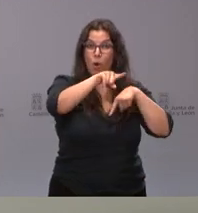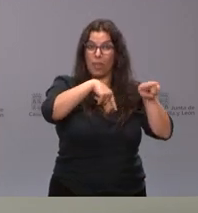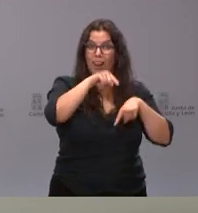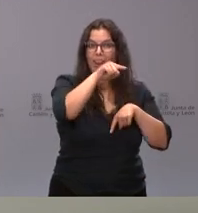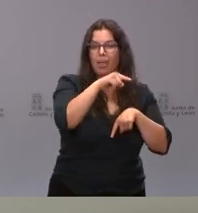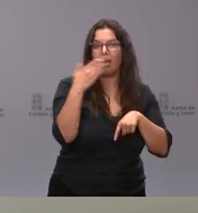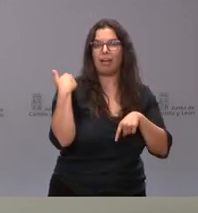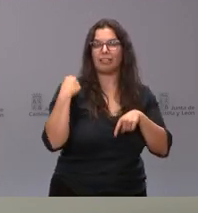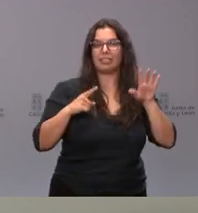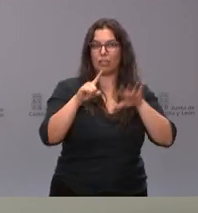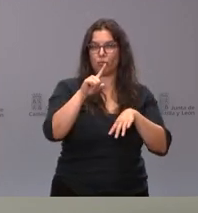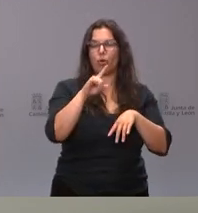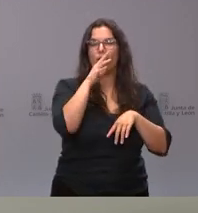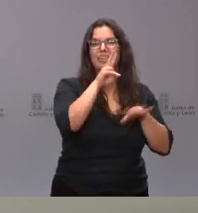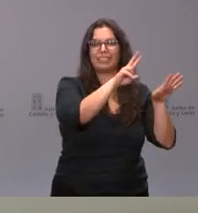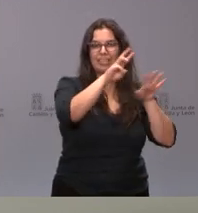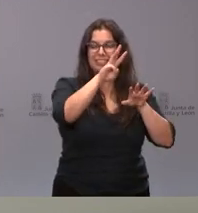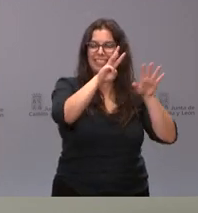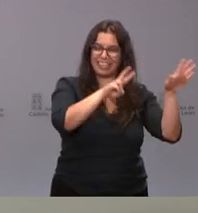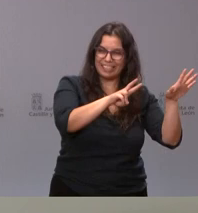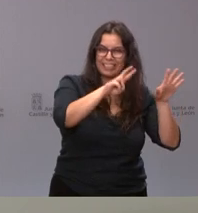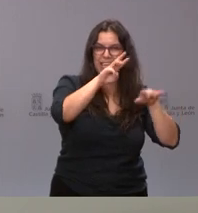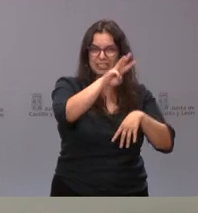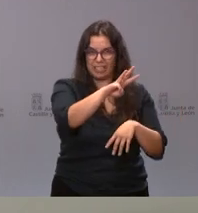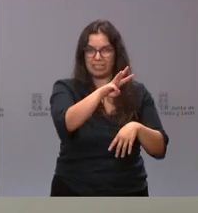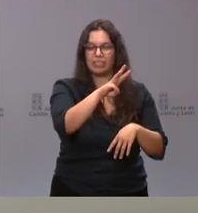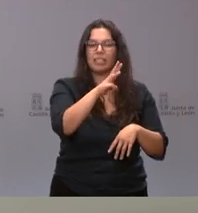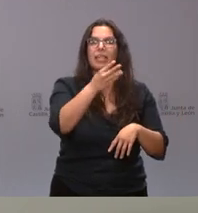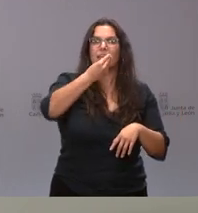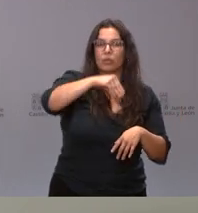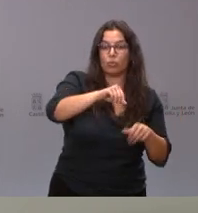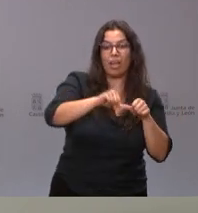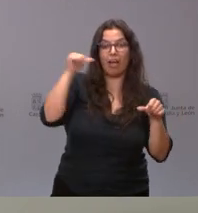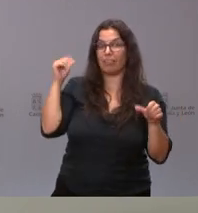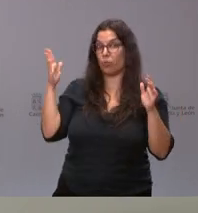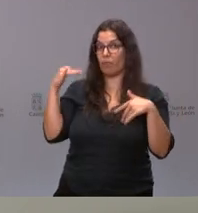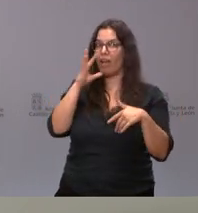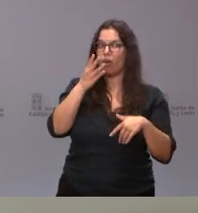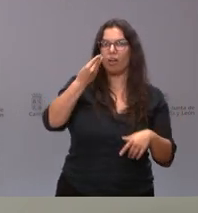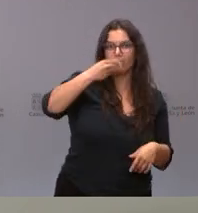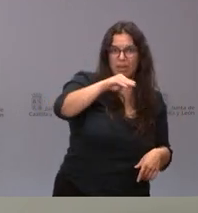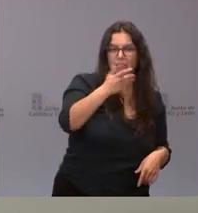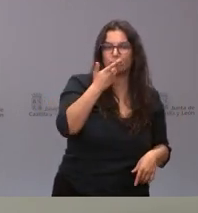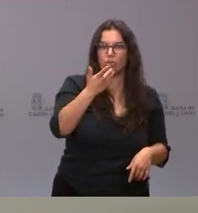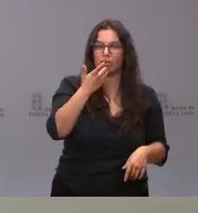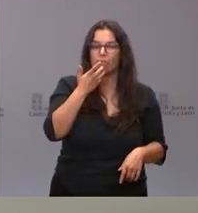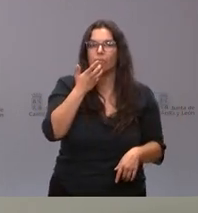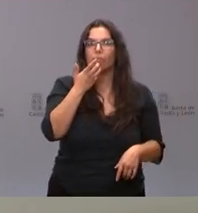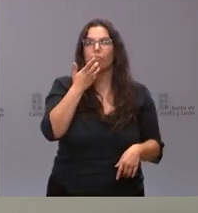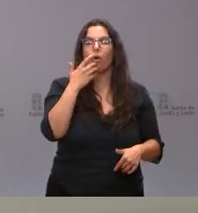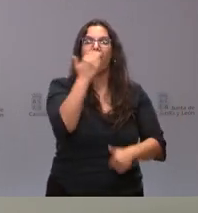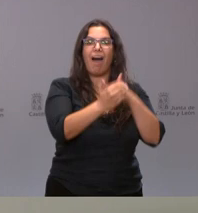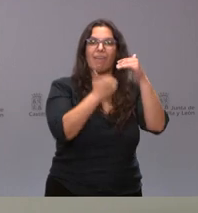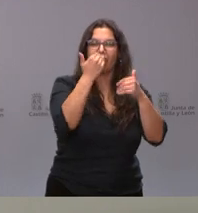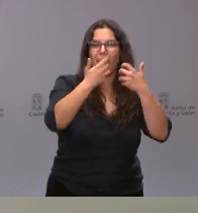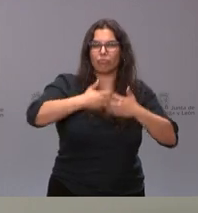73, entre las que se incluyen recursos que ahora no están existentes en los contratos vigentes, como son los soportes vitales avanzados